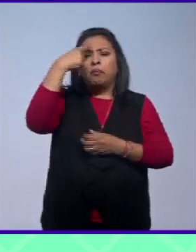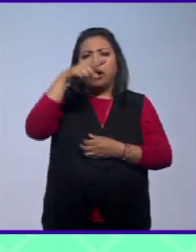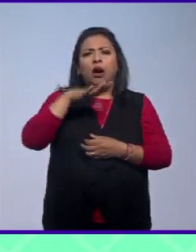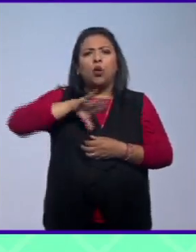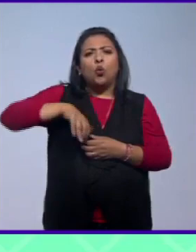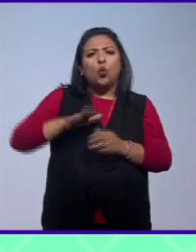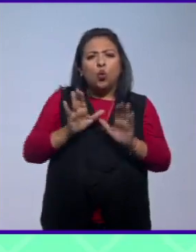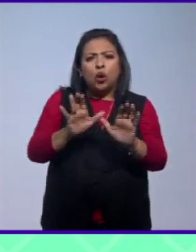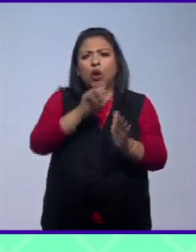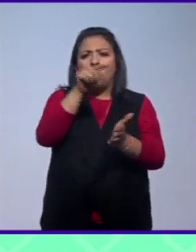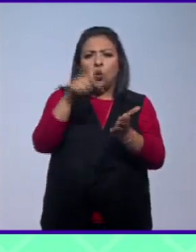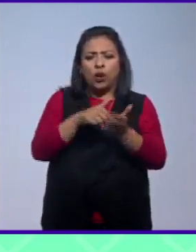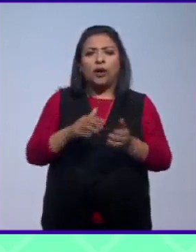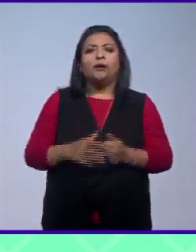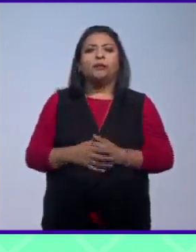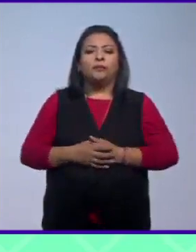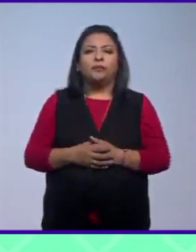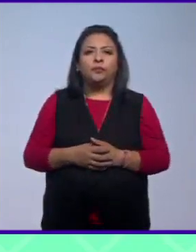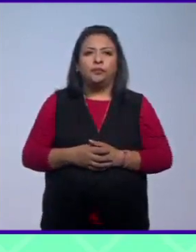colección y el espacio